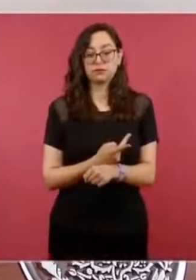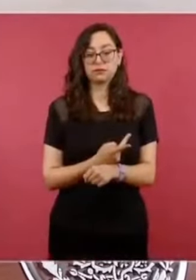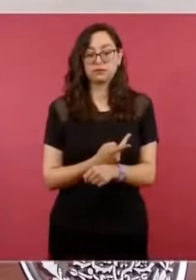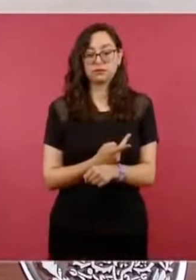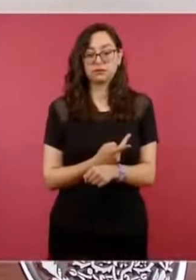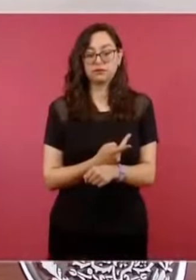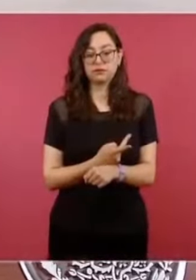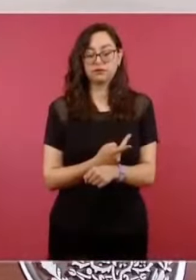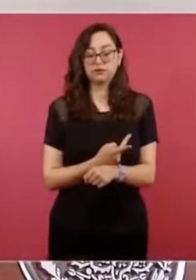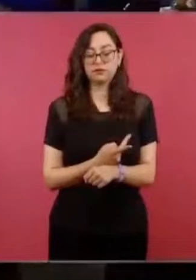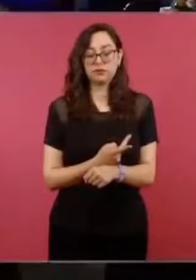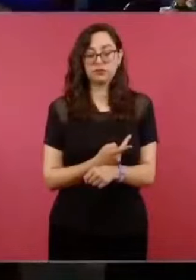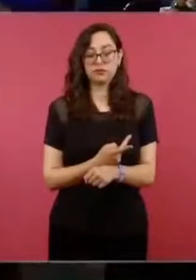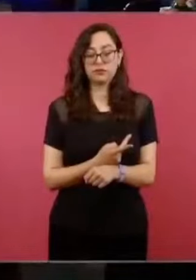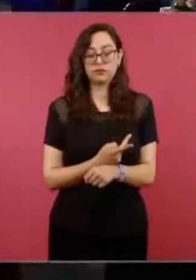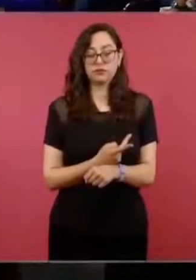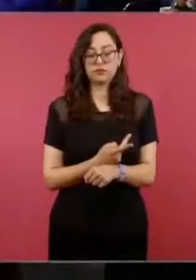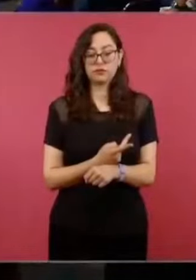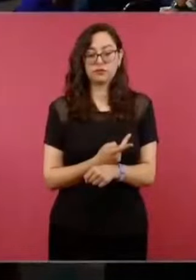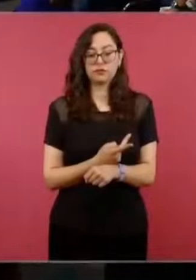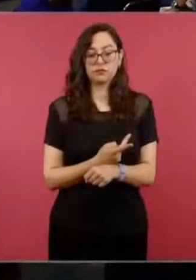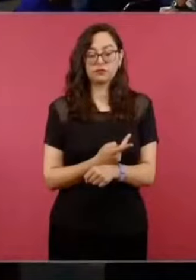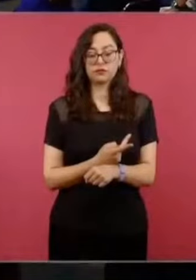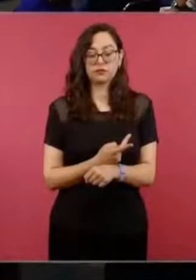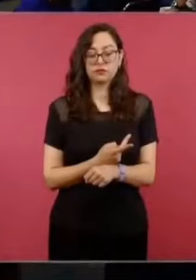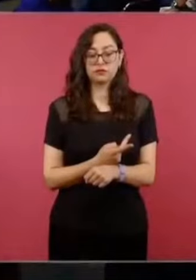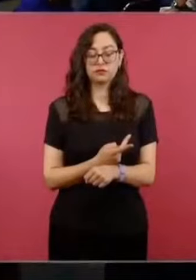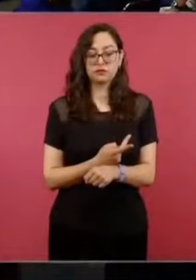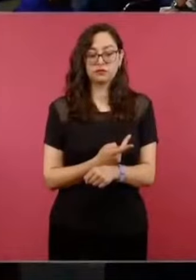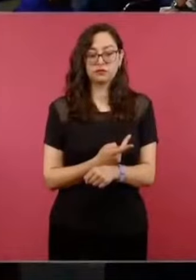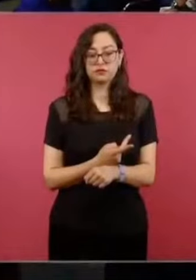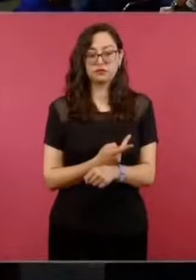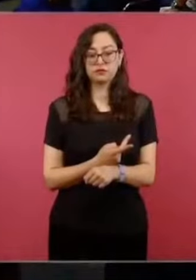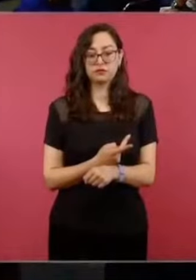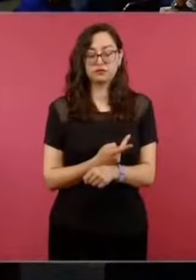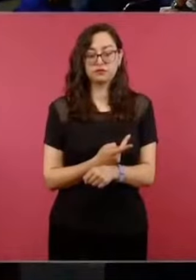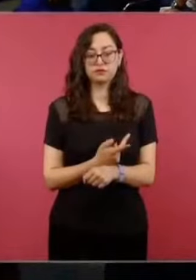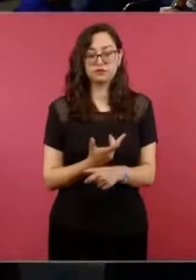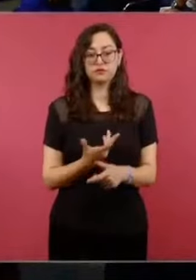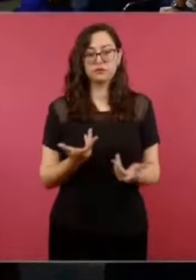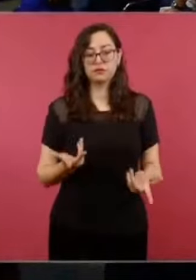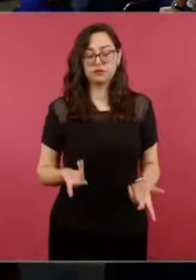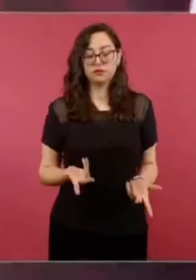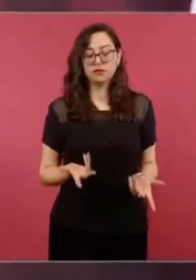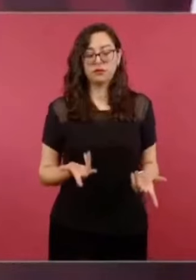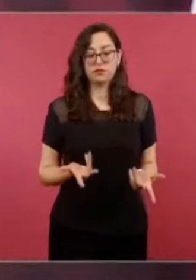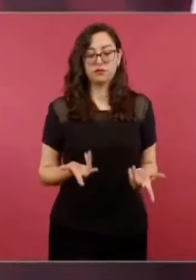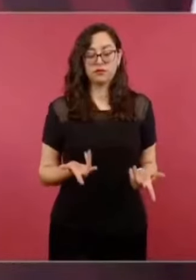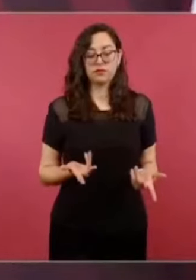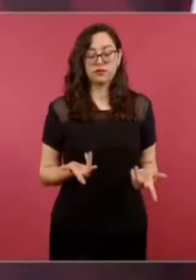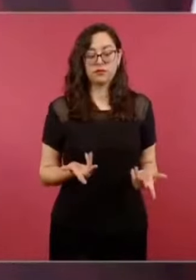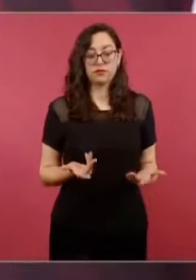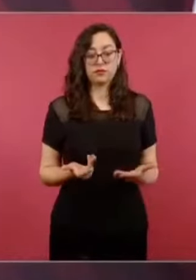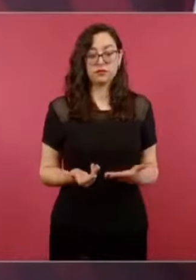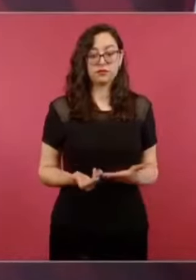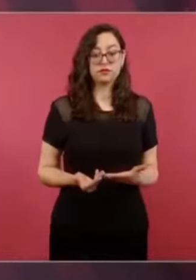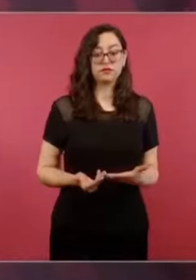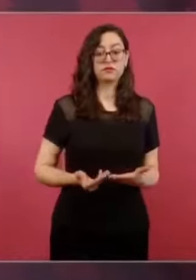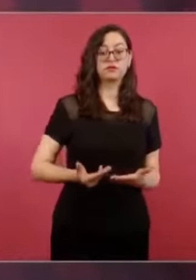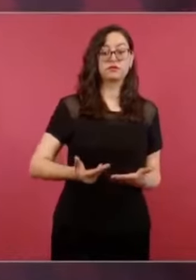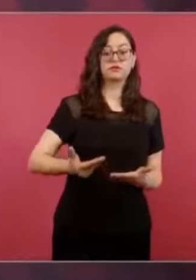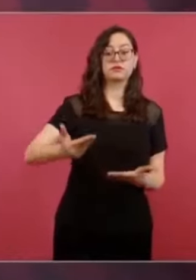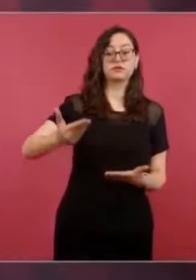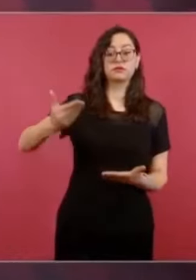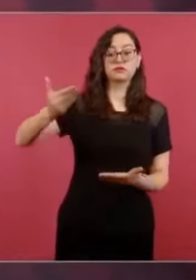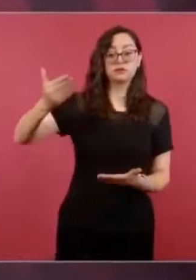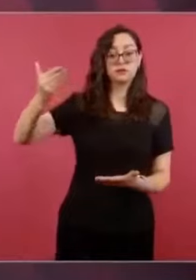ustedes que surgió con fuerza un movimiento